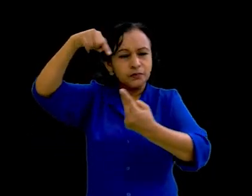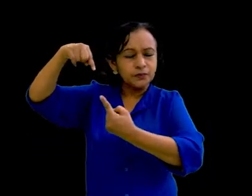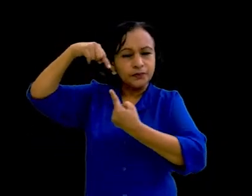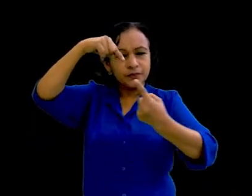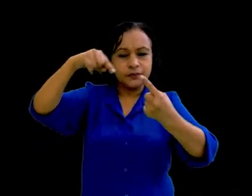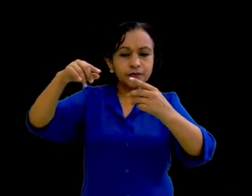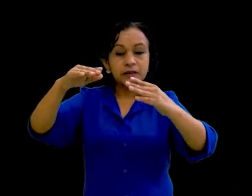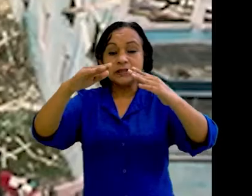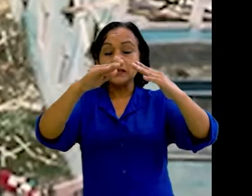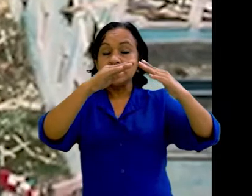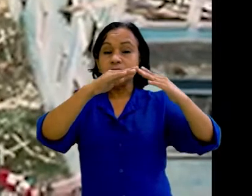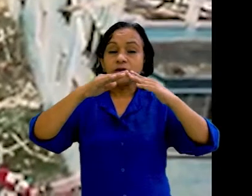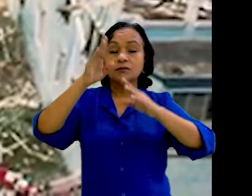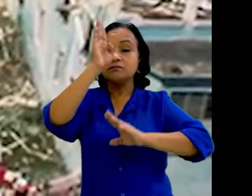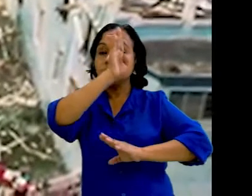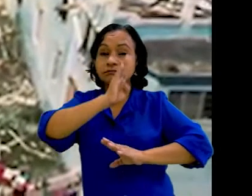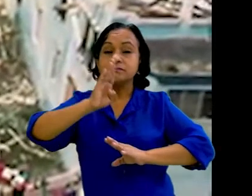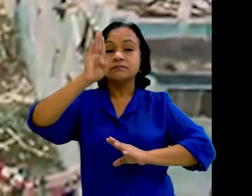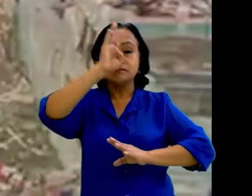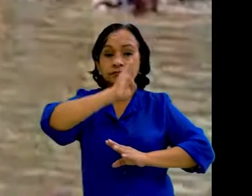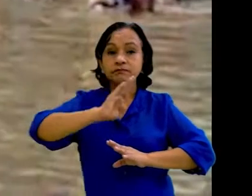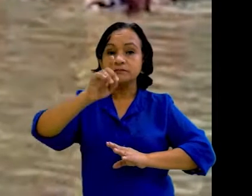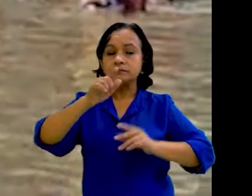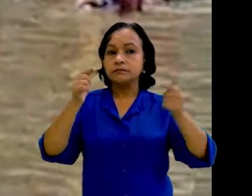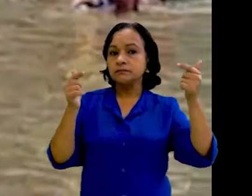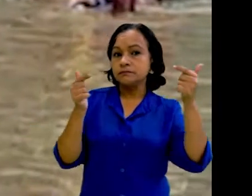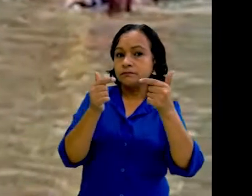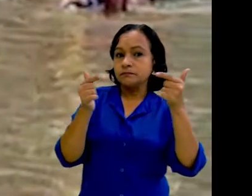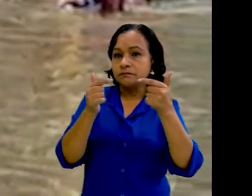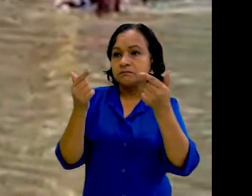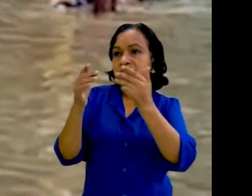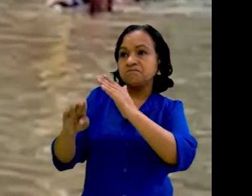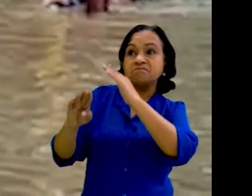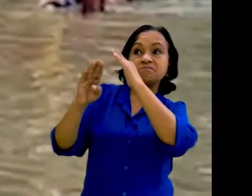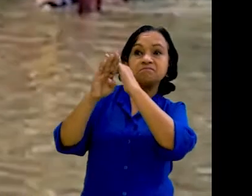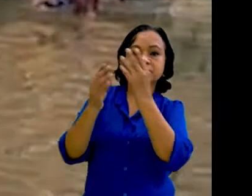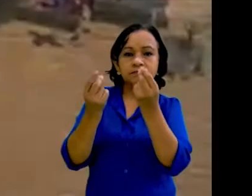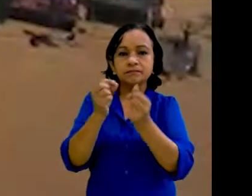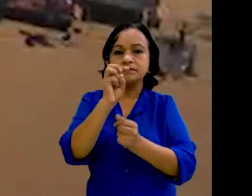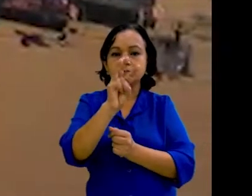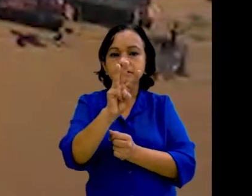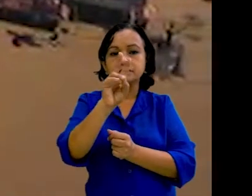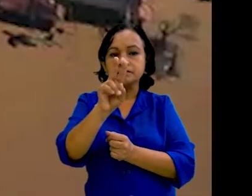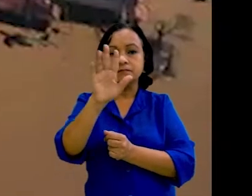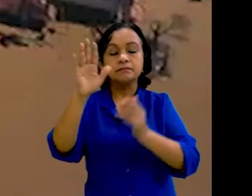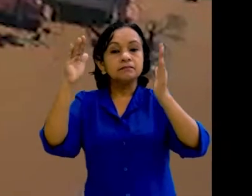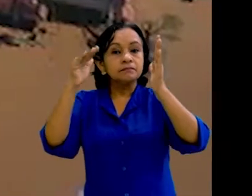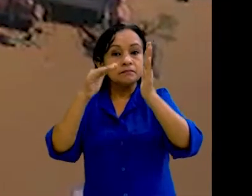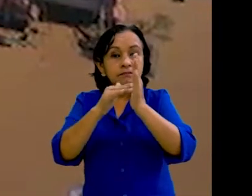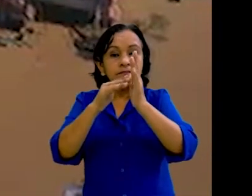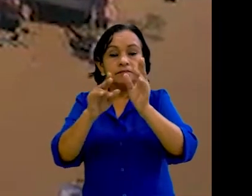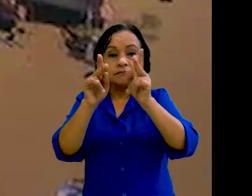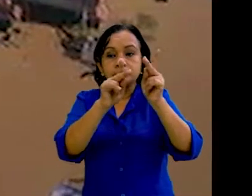la ciudad de Bluefields. A pesar de ser un país en guerra y con un bloqueo económico, 325.000 personas